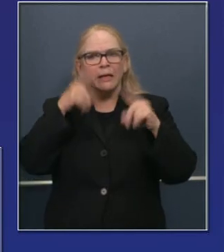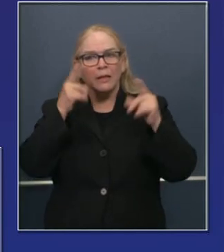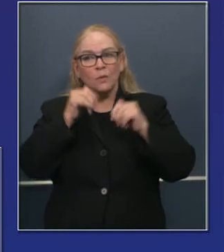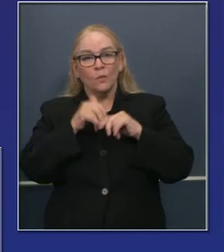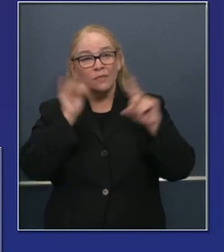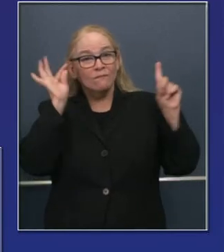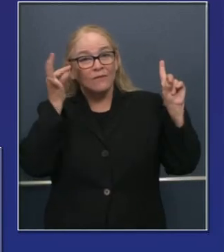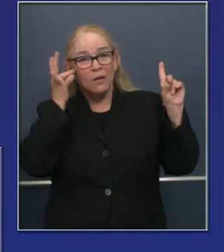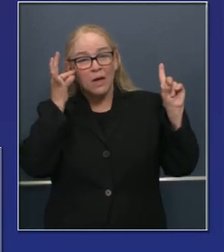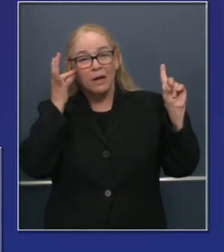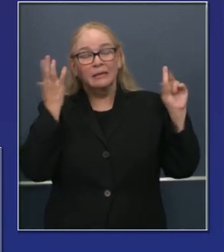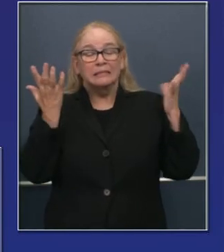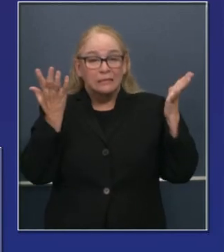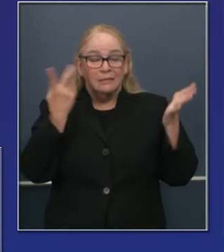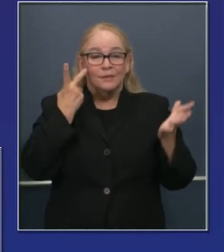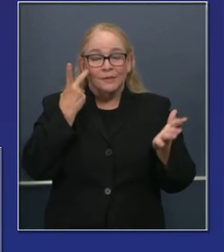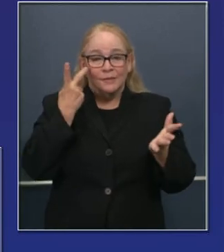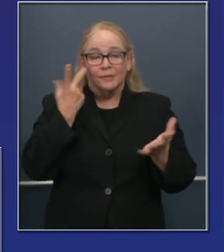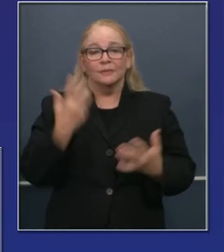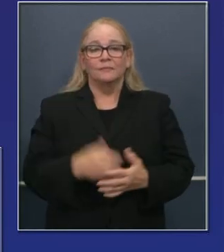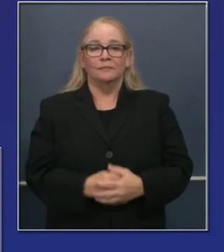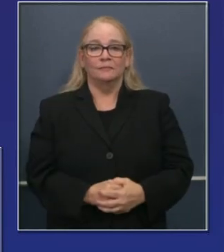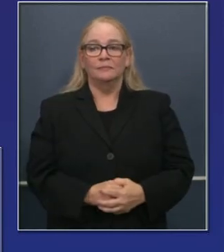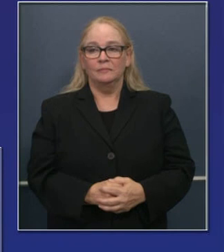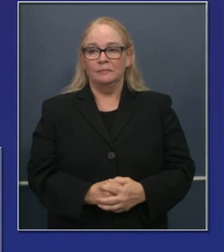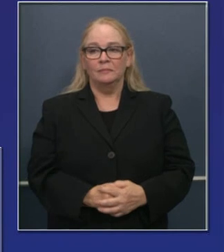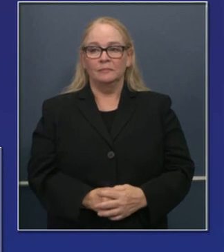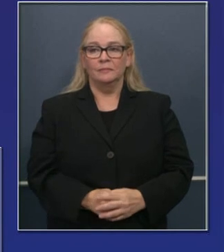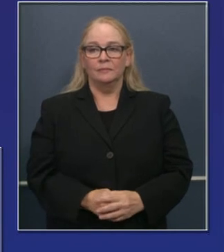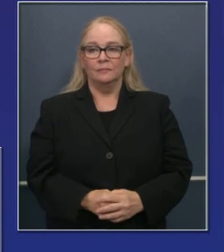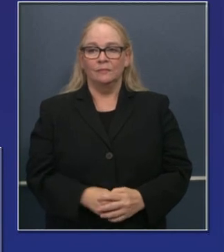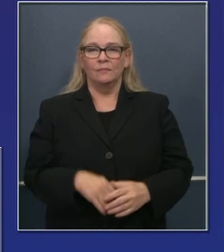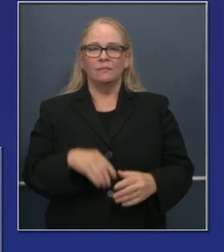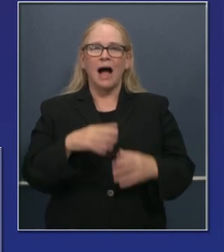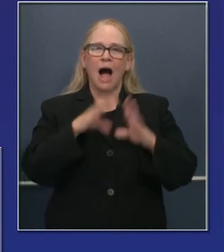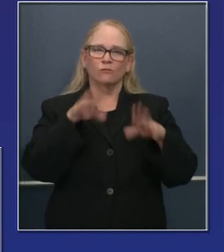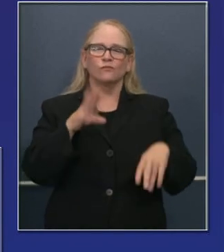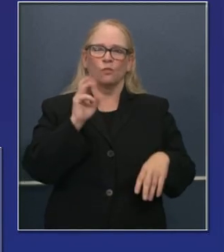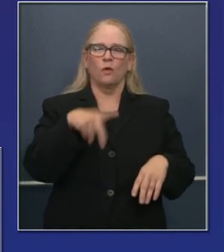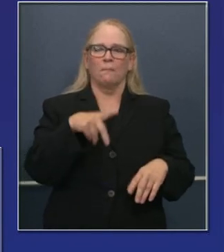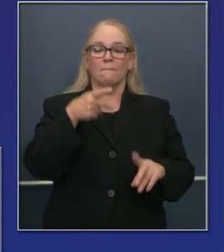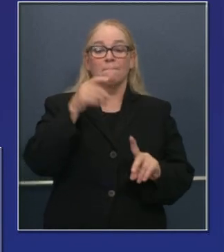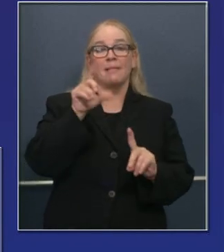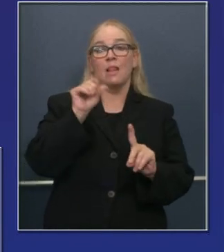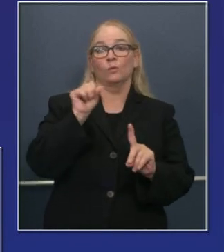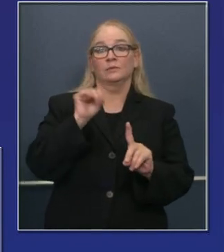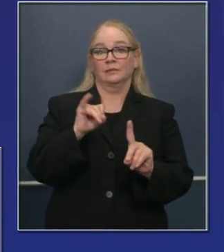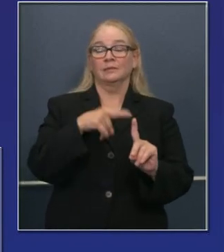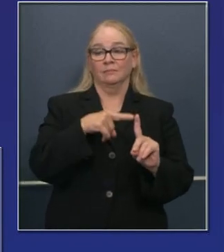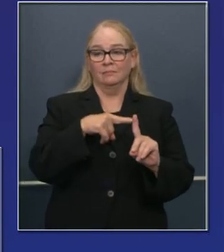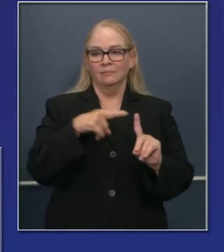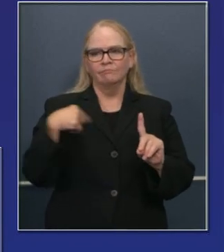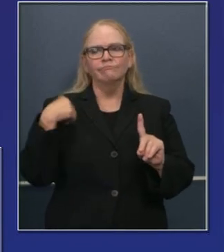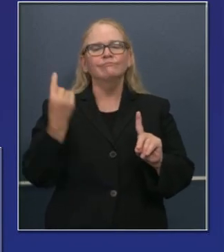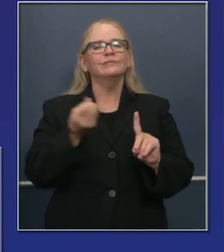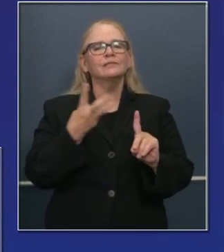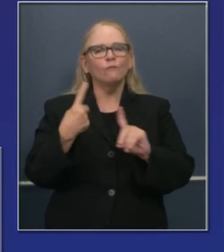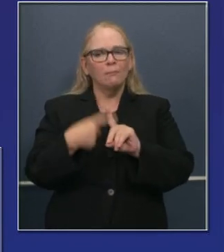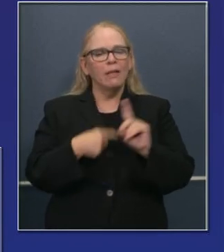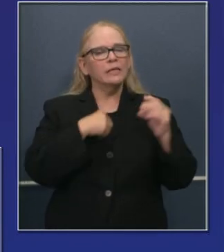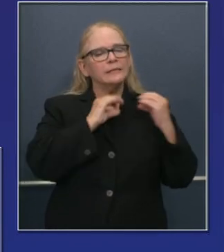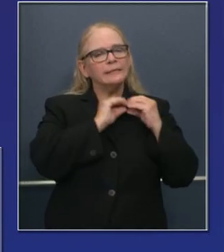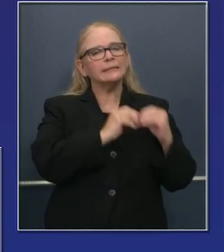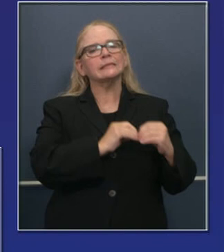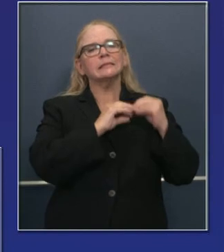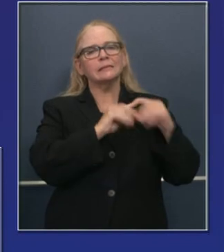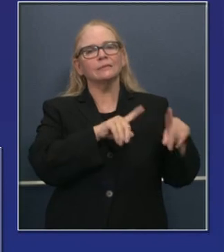La señora Pelosi dirigió con estrategias para abordar esto hace meses, desafortunadamente, como ciudadanos